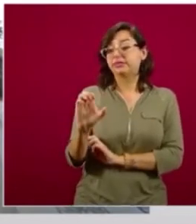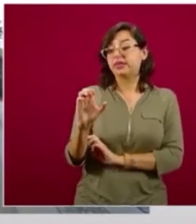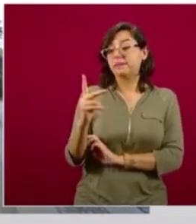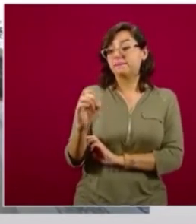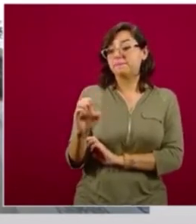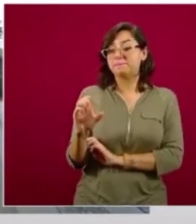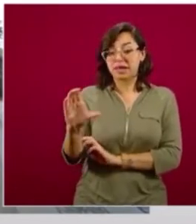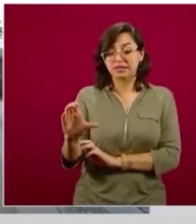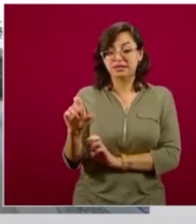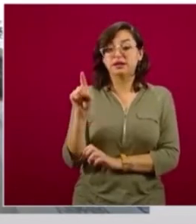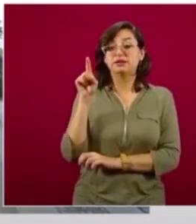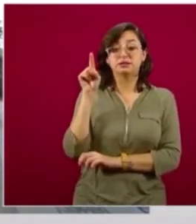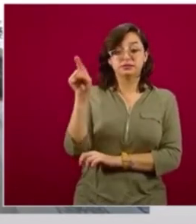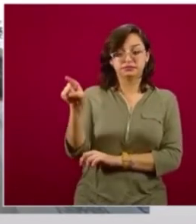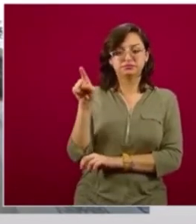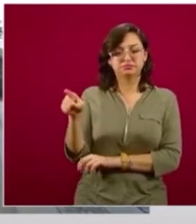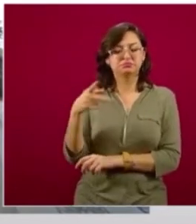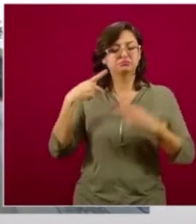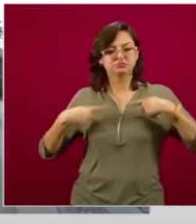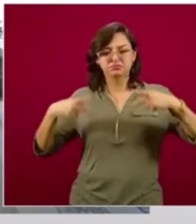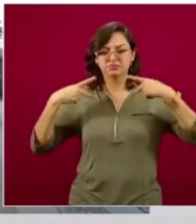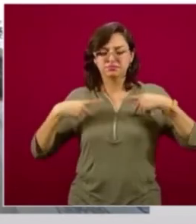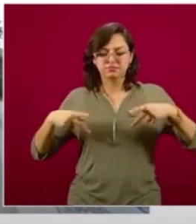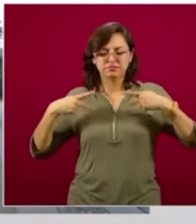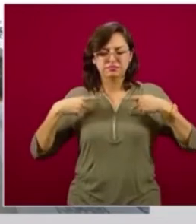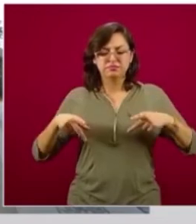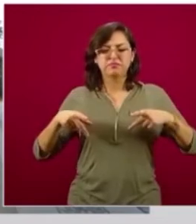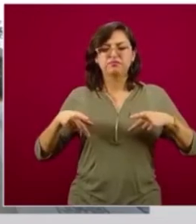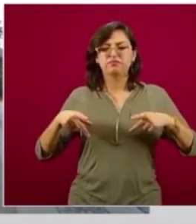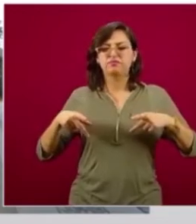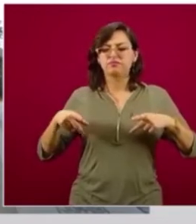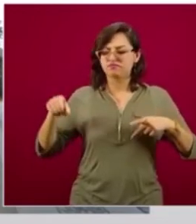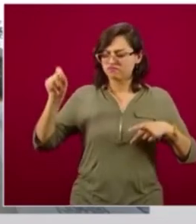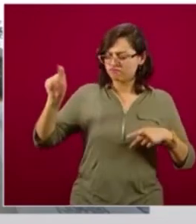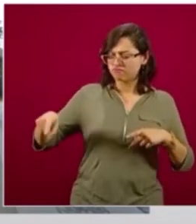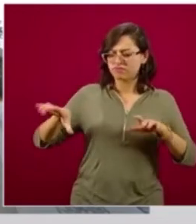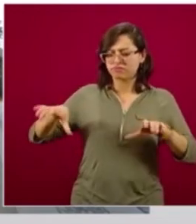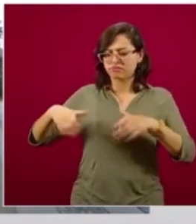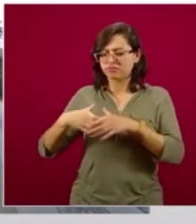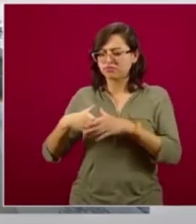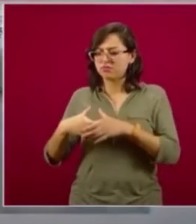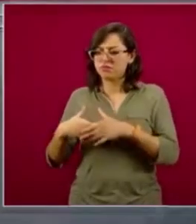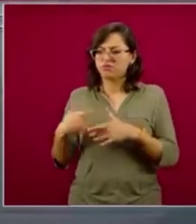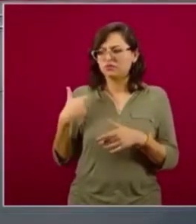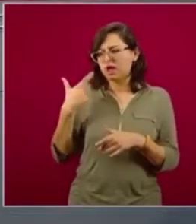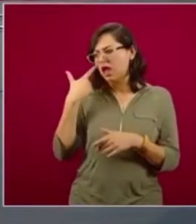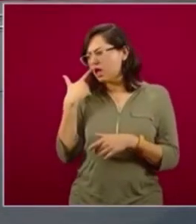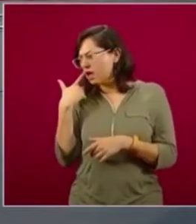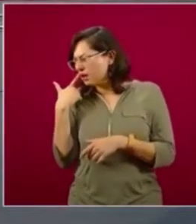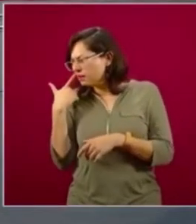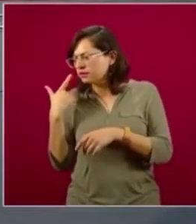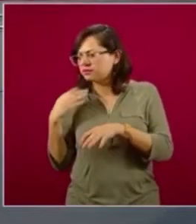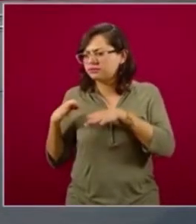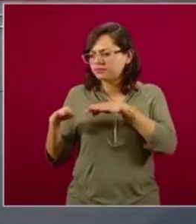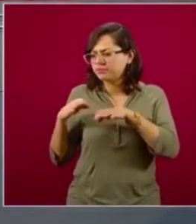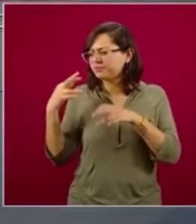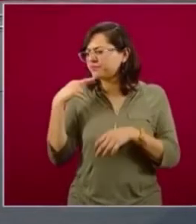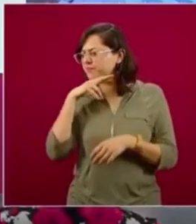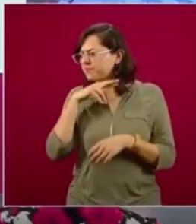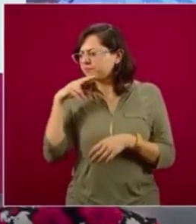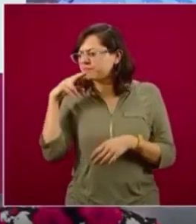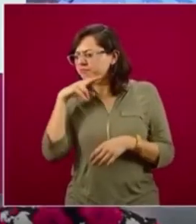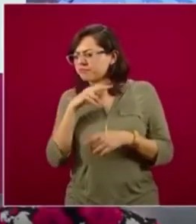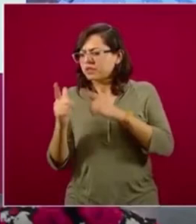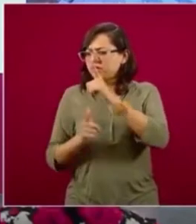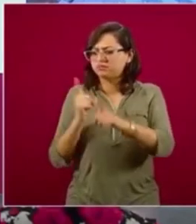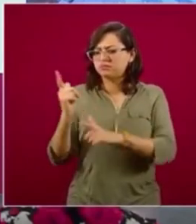la eficiencia con la que estaban trabajando y se habían propuesto trabajar con ocho, diez revolvedoras, todavía compraron más